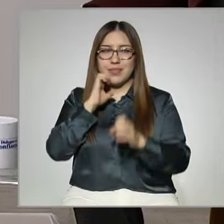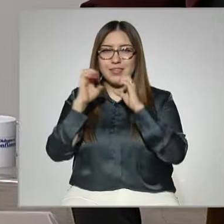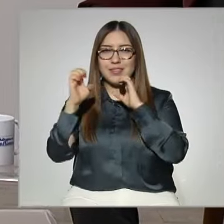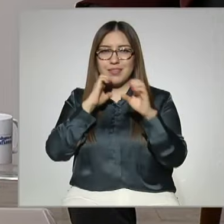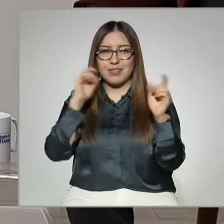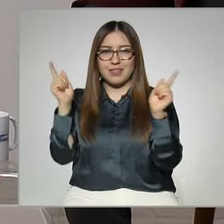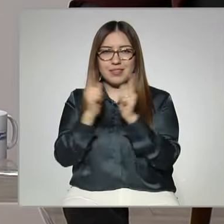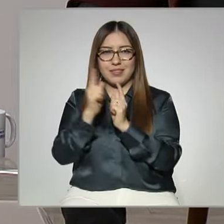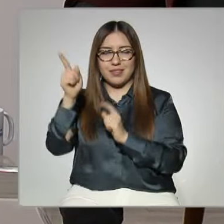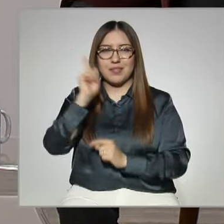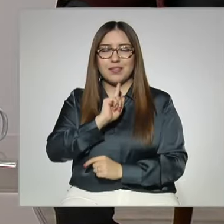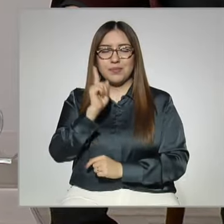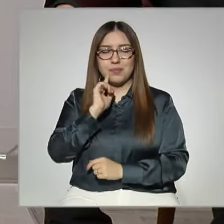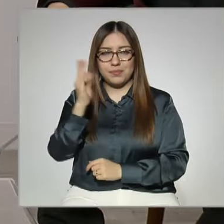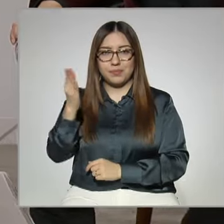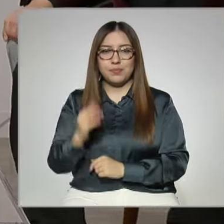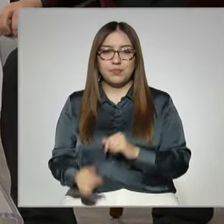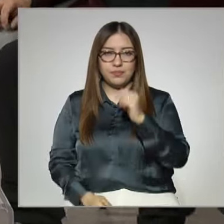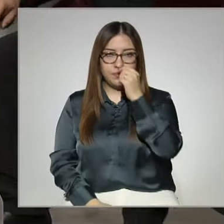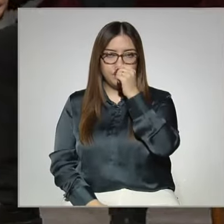Especiales del Instituto.